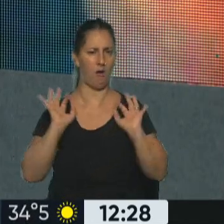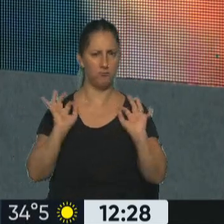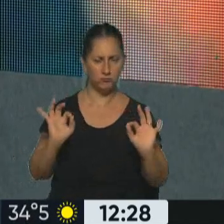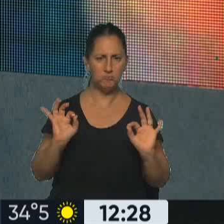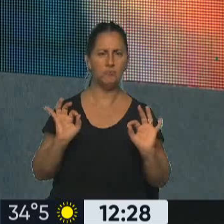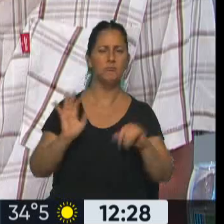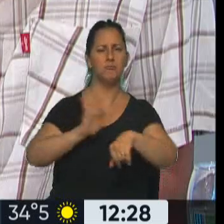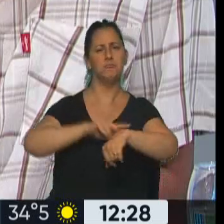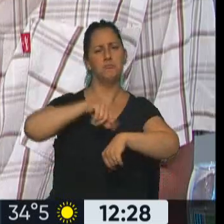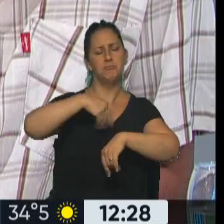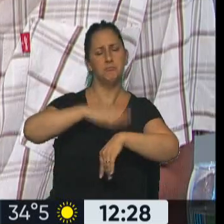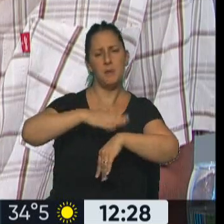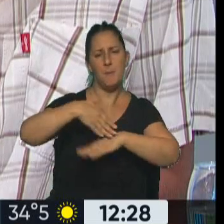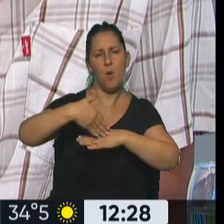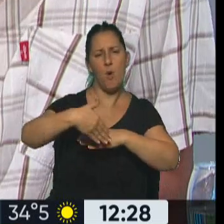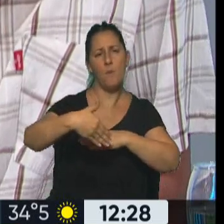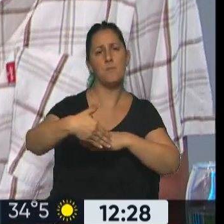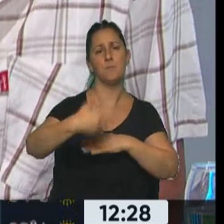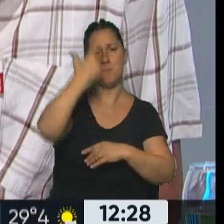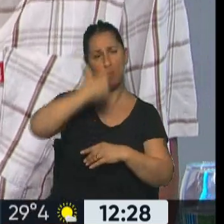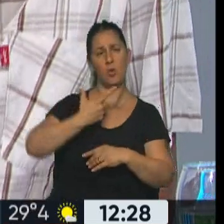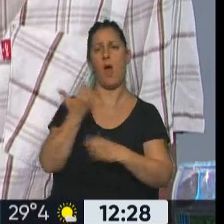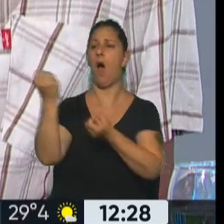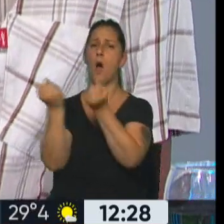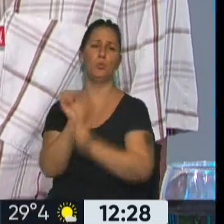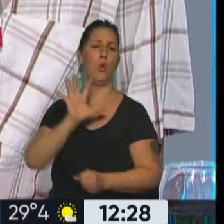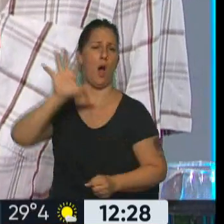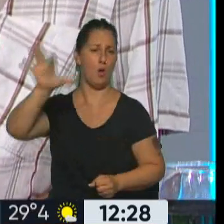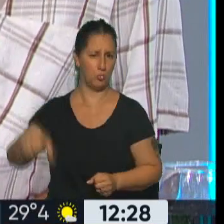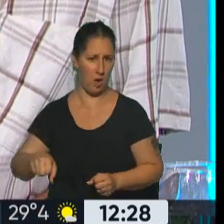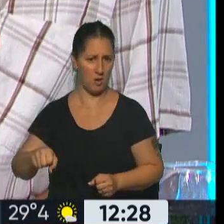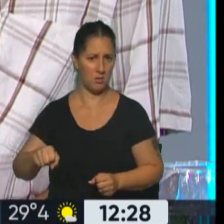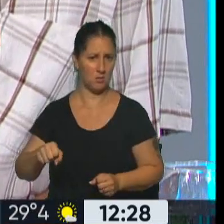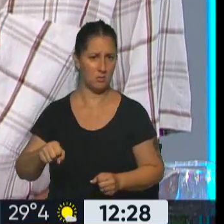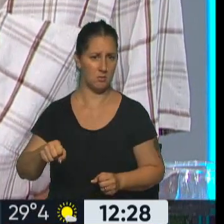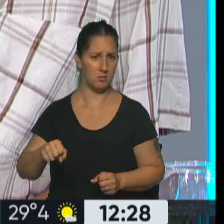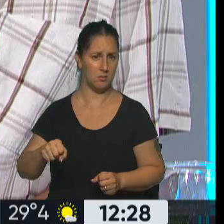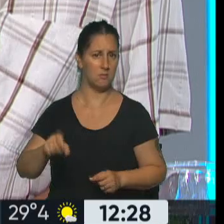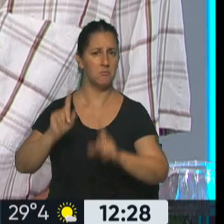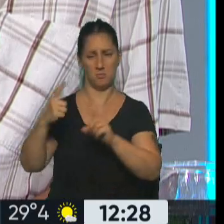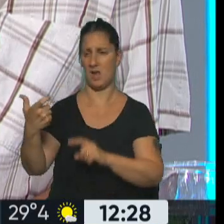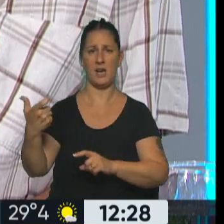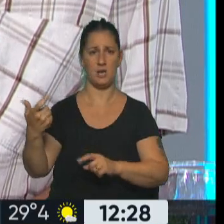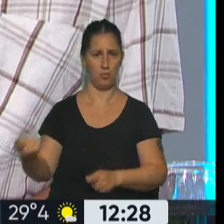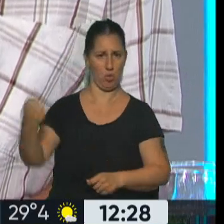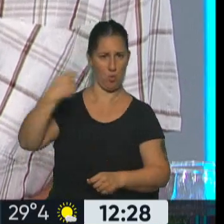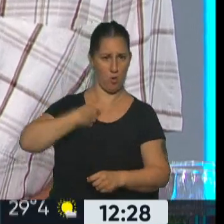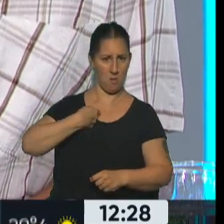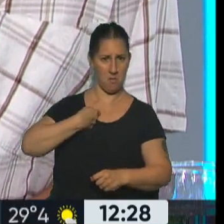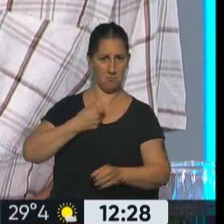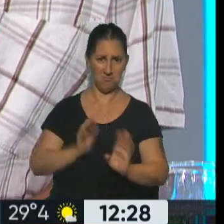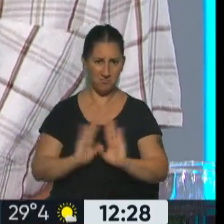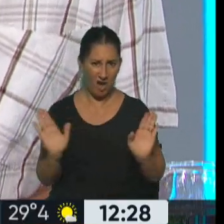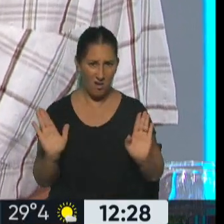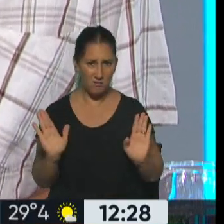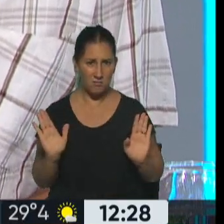Horas después o diez después va a retirar el automóvil que le llevaron con una grúa y también recupera el registro. Y ahí terminó la historia.